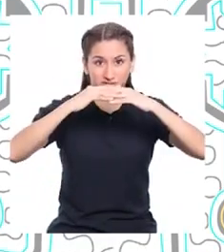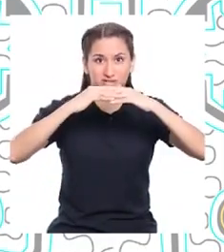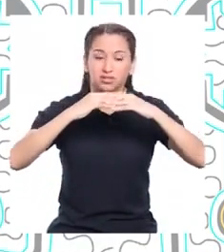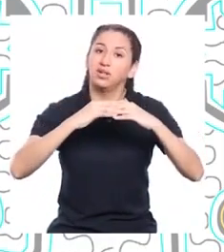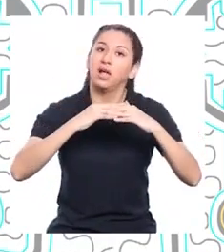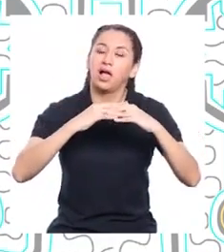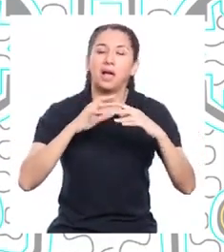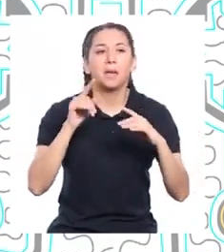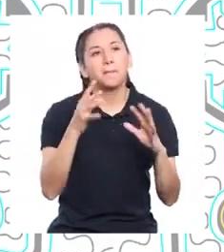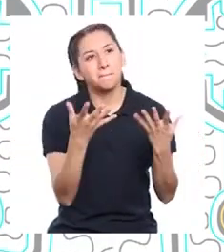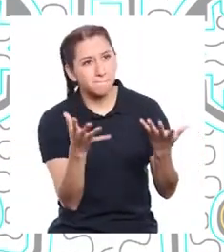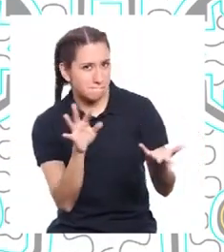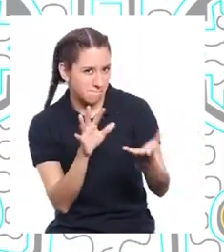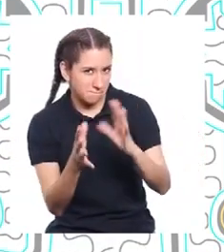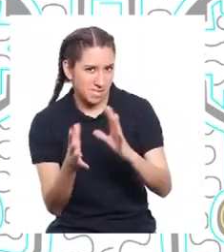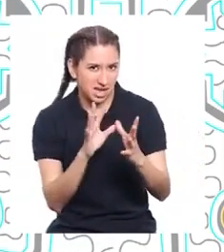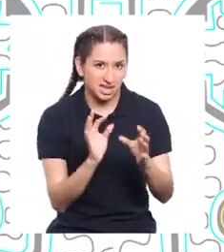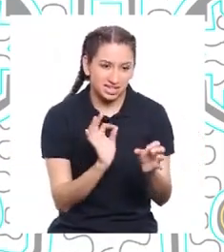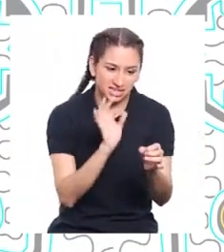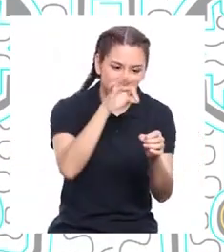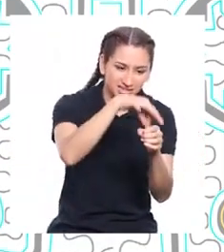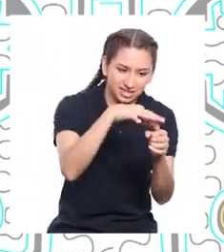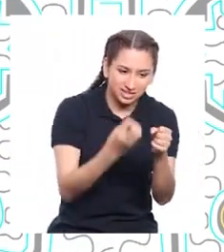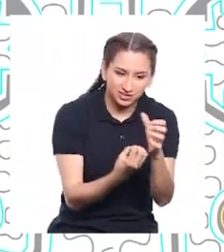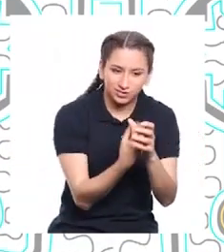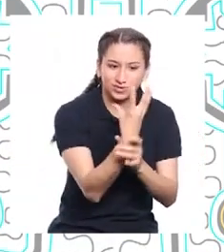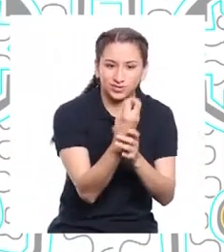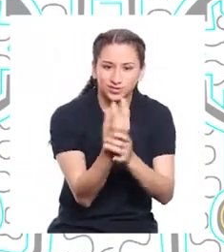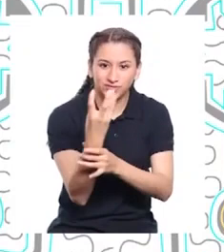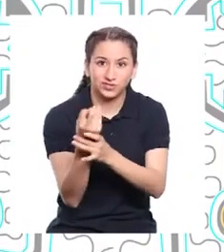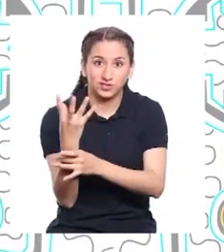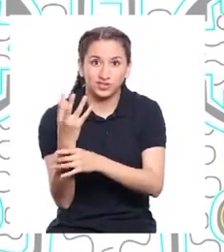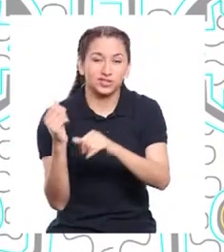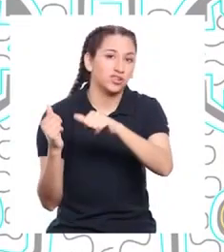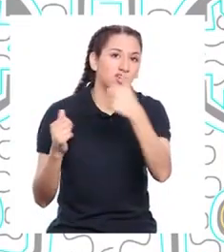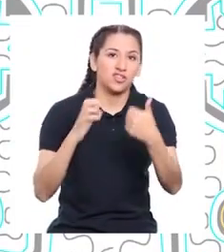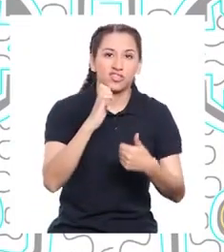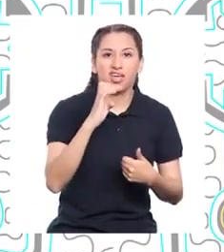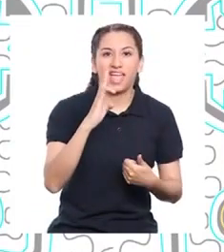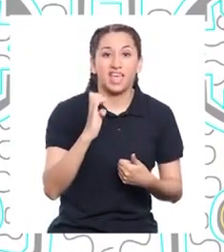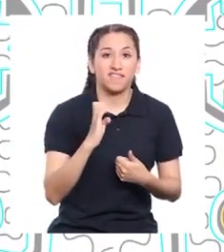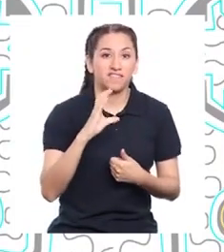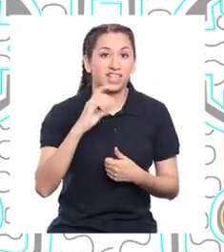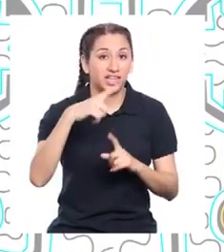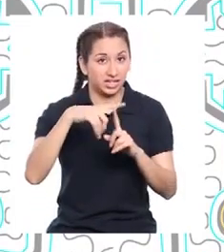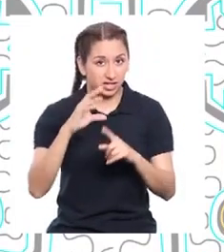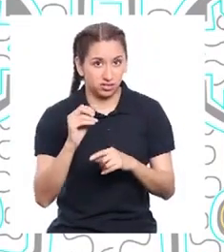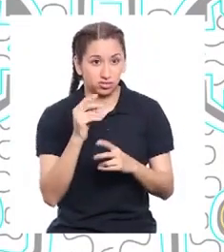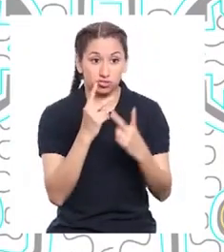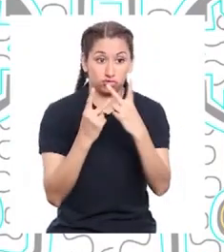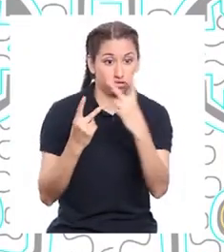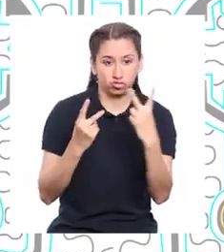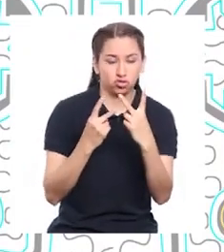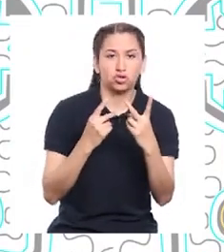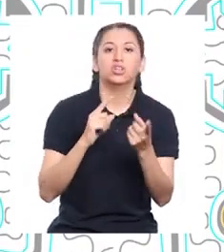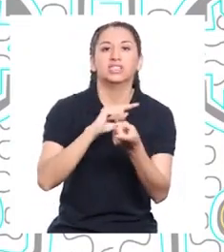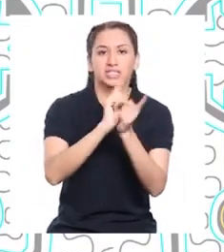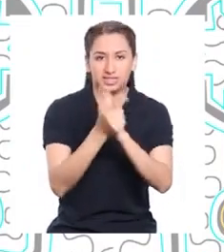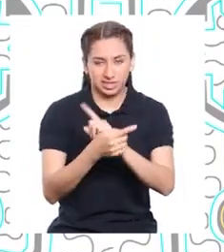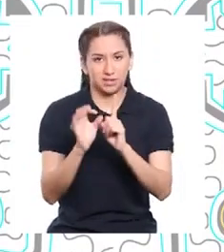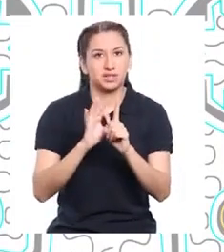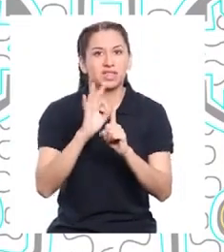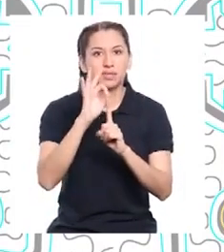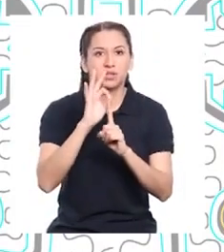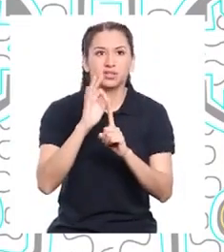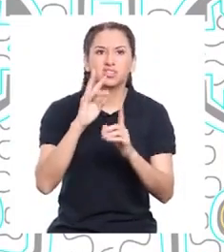algo de similitud entre un invernadero donde sembramos plantas y el efecto invernadero. En ambos se dan variaciones de la